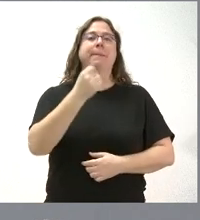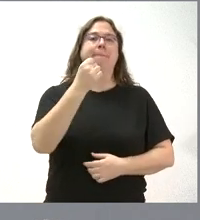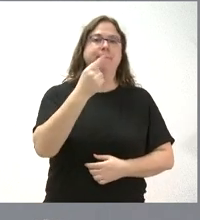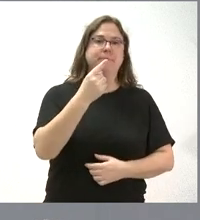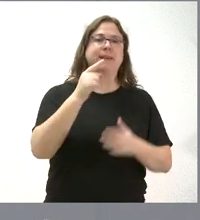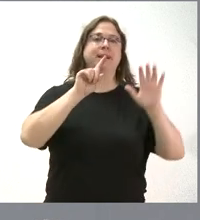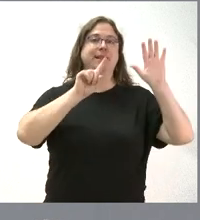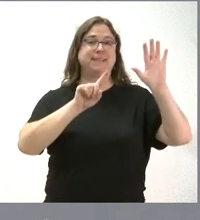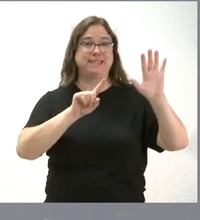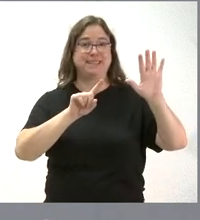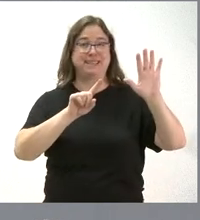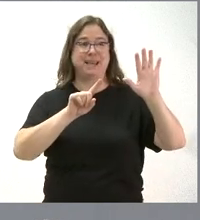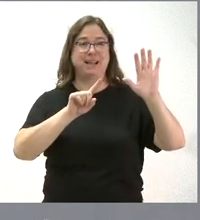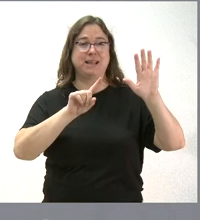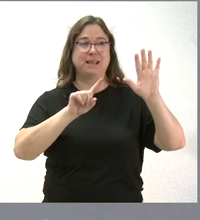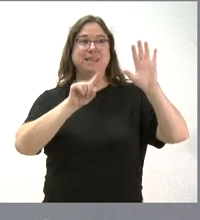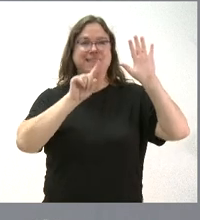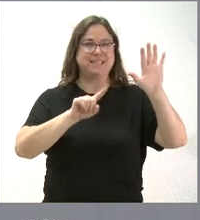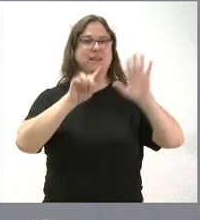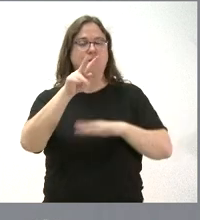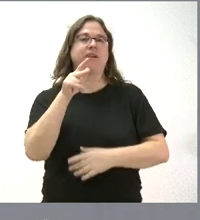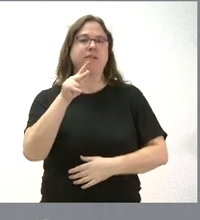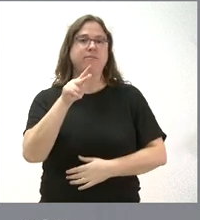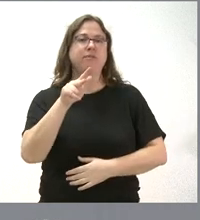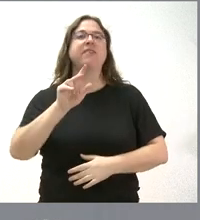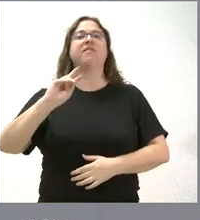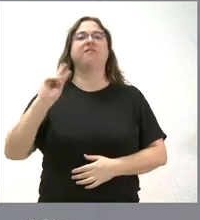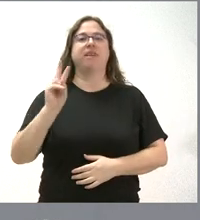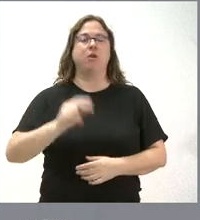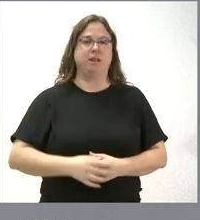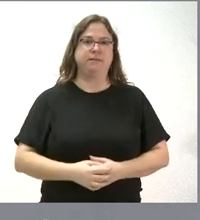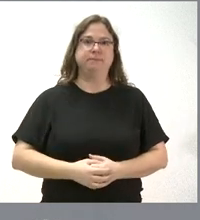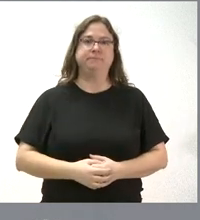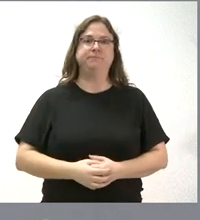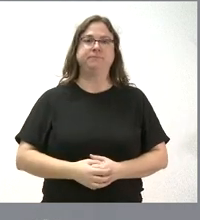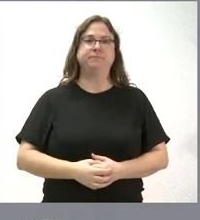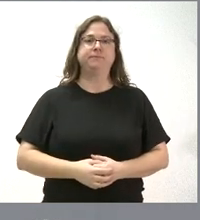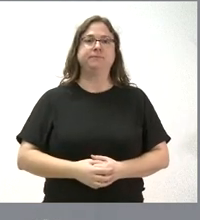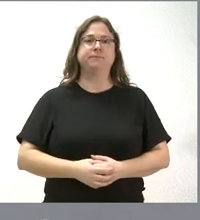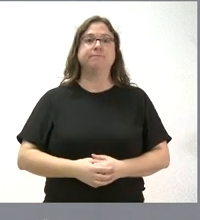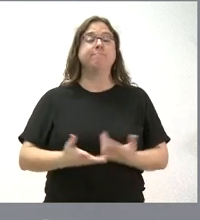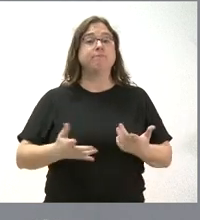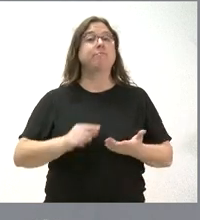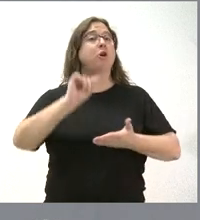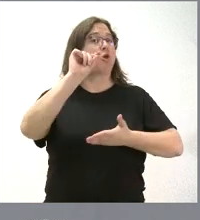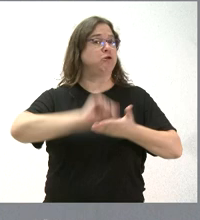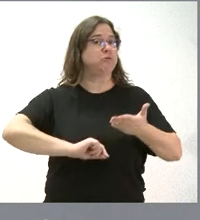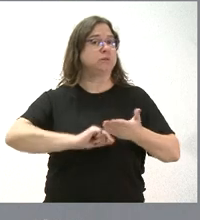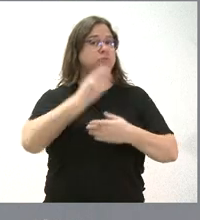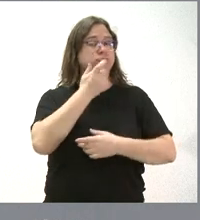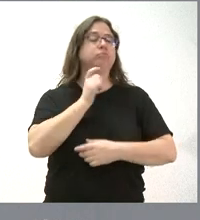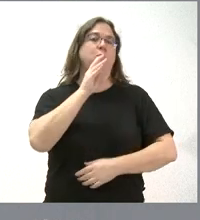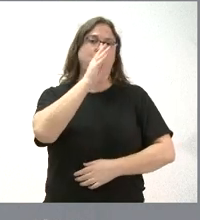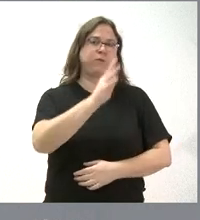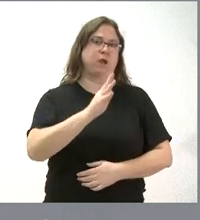.069 kilómetros en Valladolid. Los contratos son por cuatro años, de tal forma